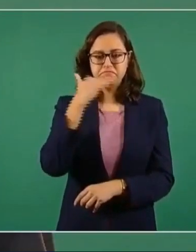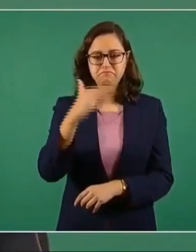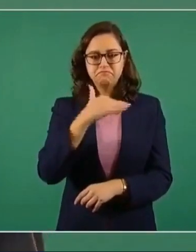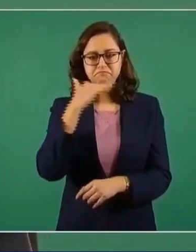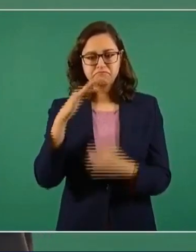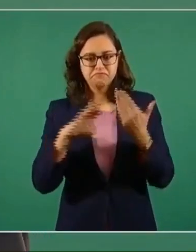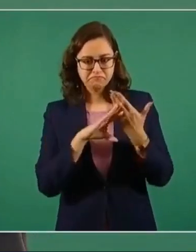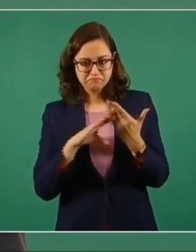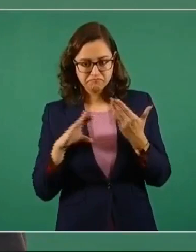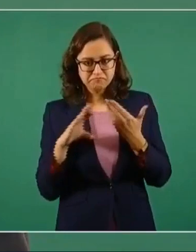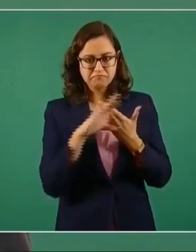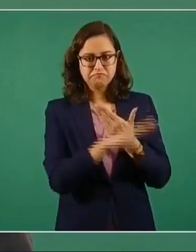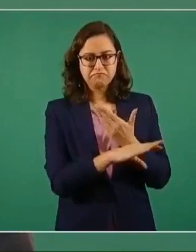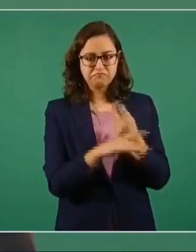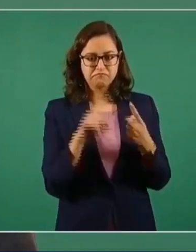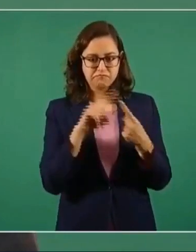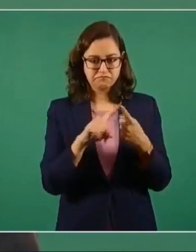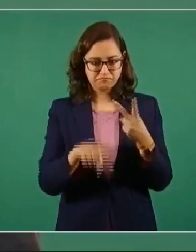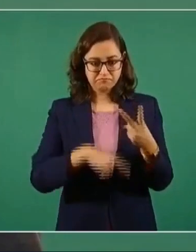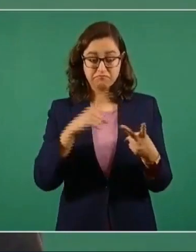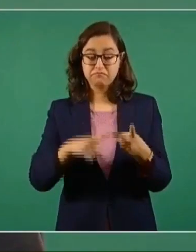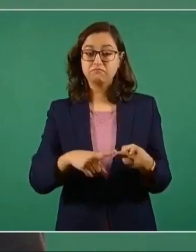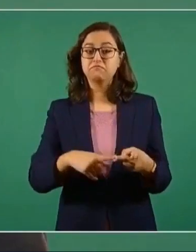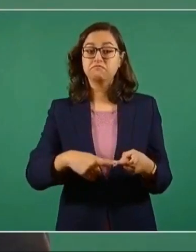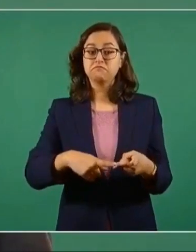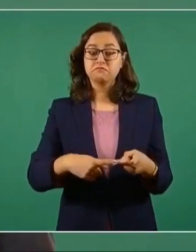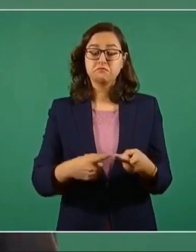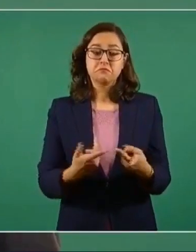y la impunidad. seguridad,